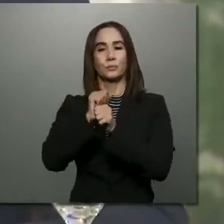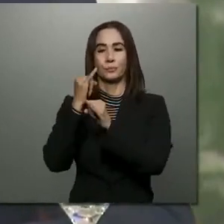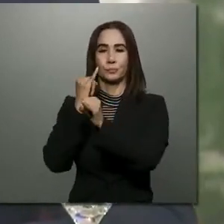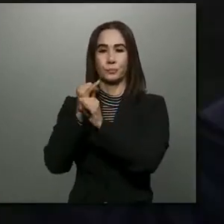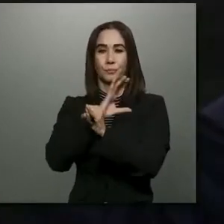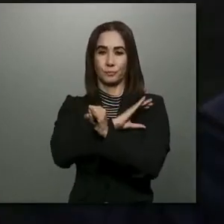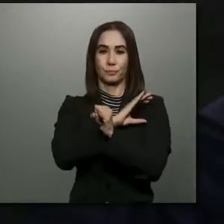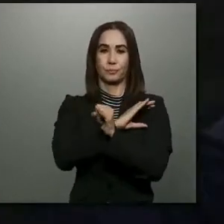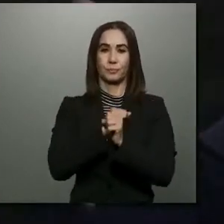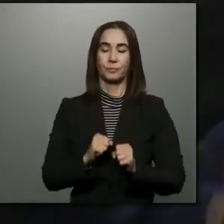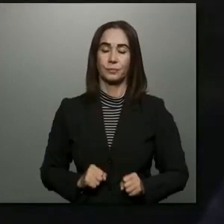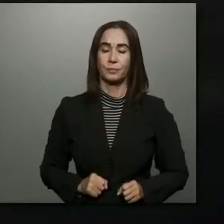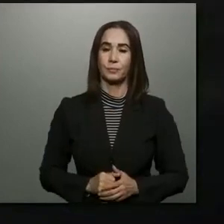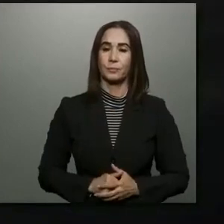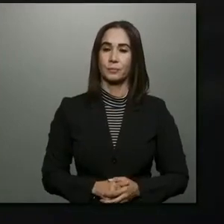policial.